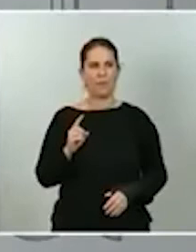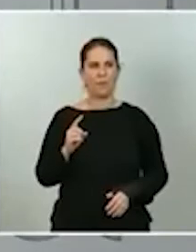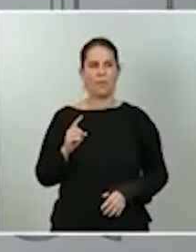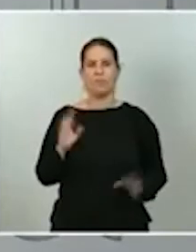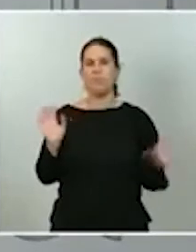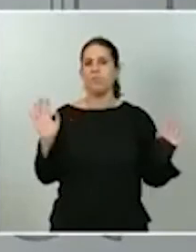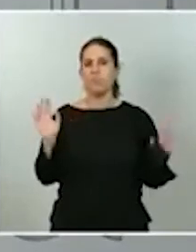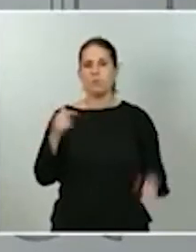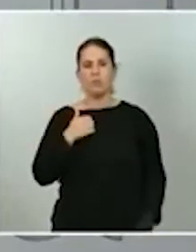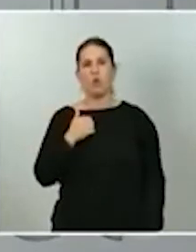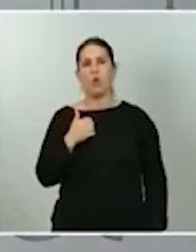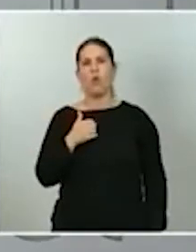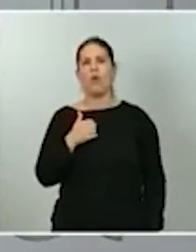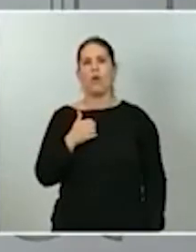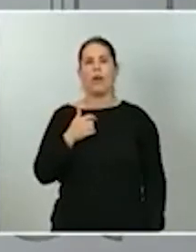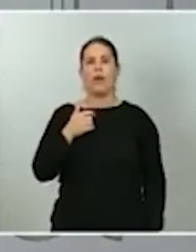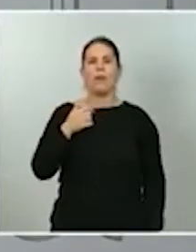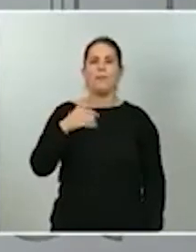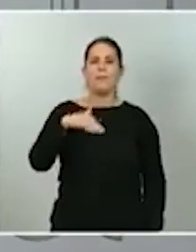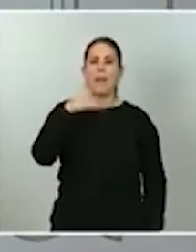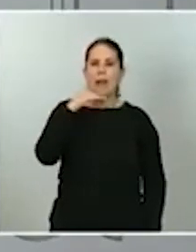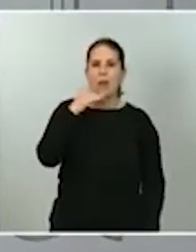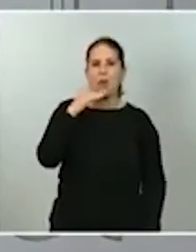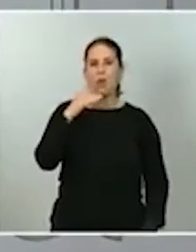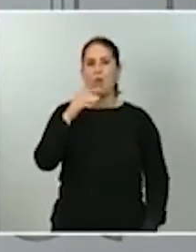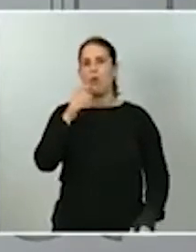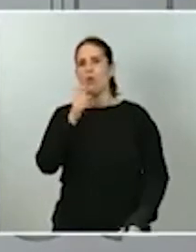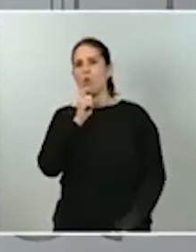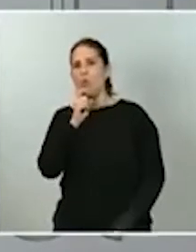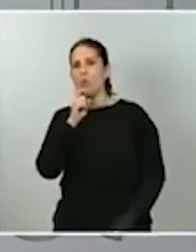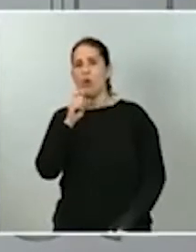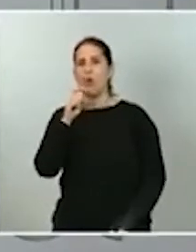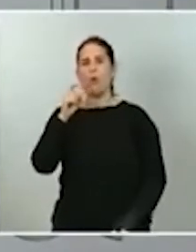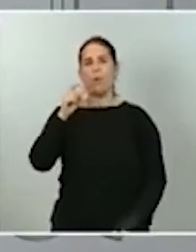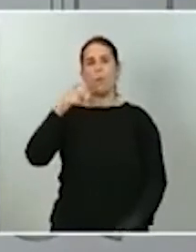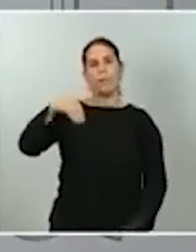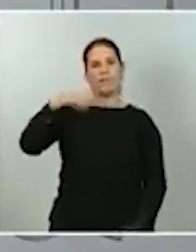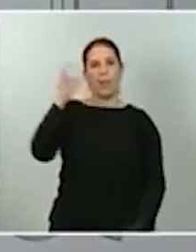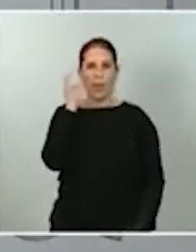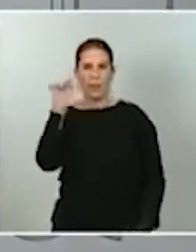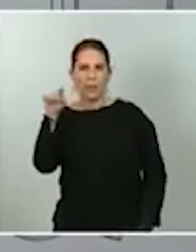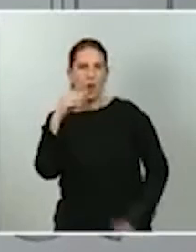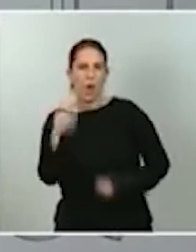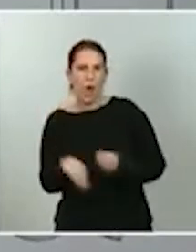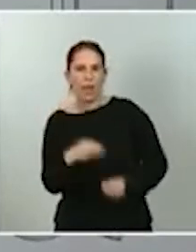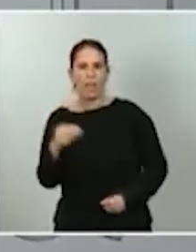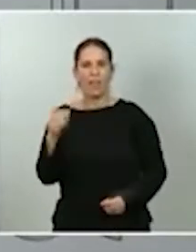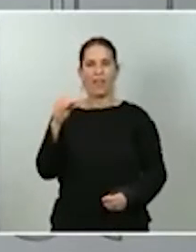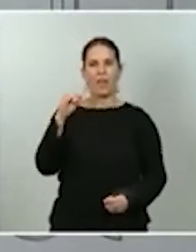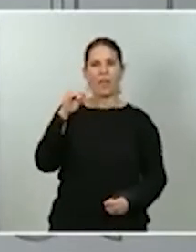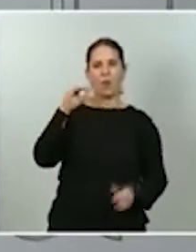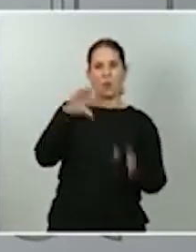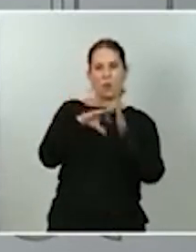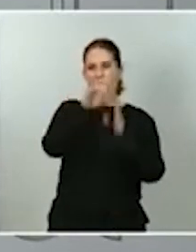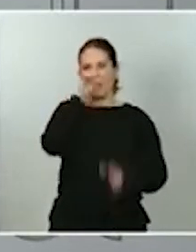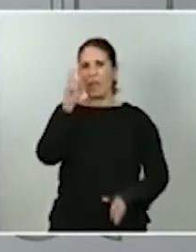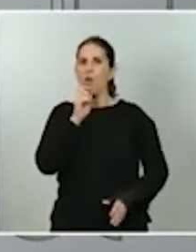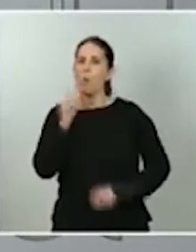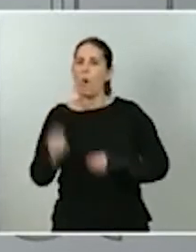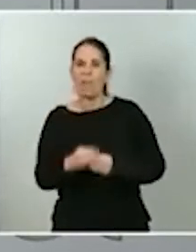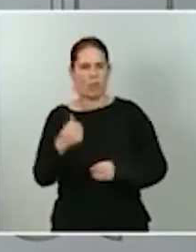de adjetivo a la actuación de la presidenta ni de la propia comunidad, lo que hago un llamamiento a que, efectivamente,